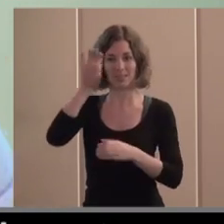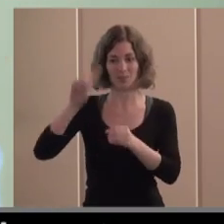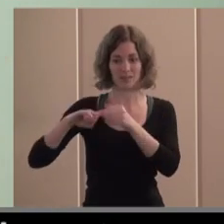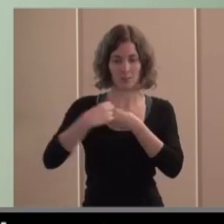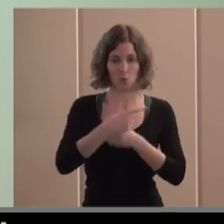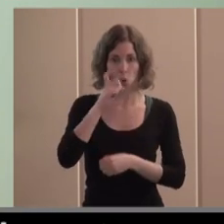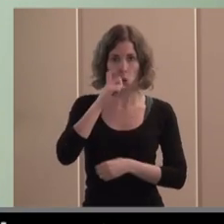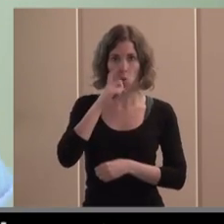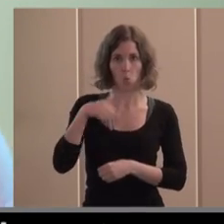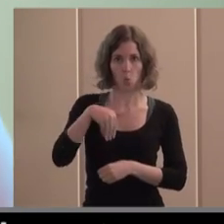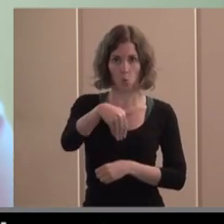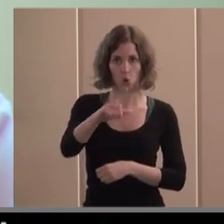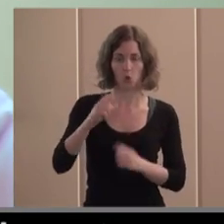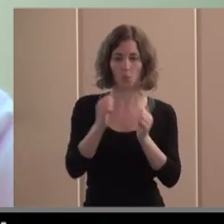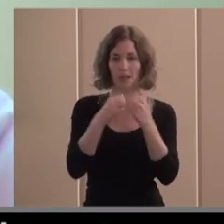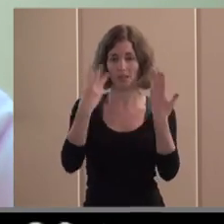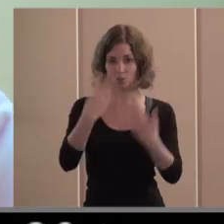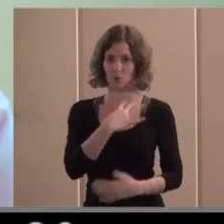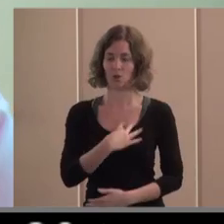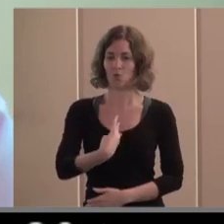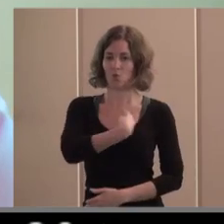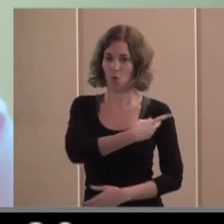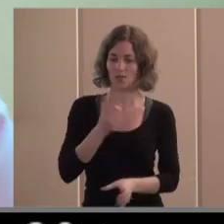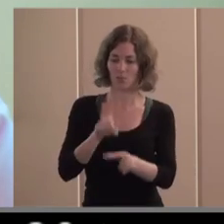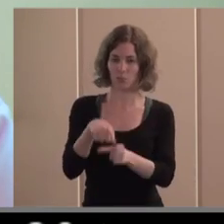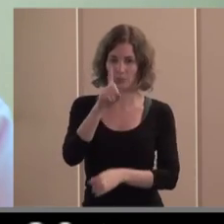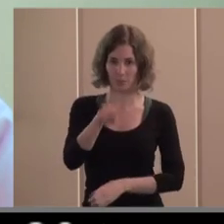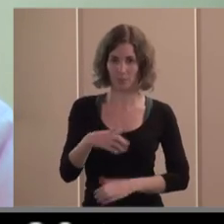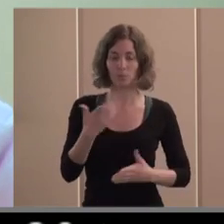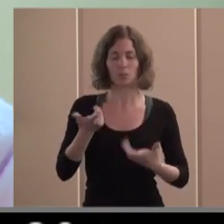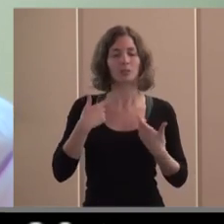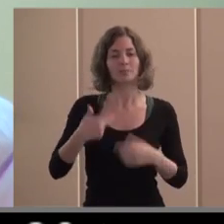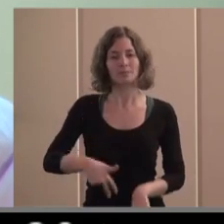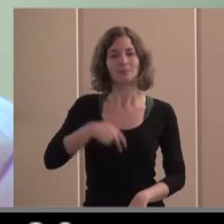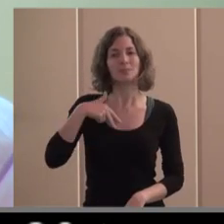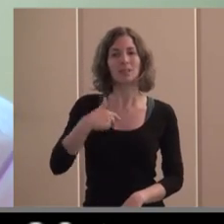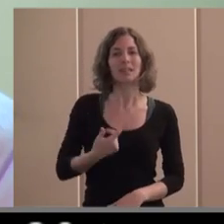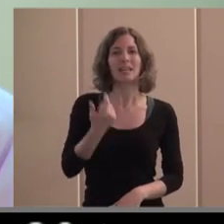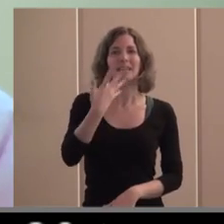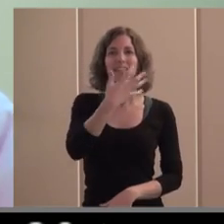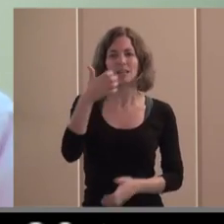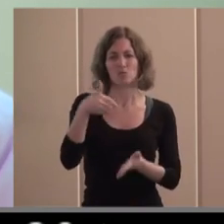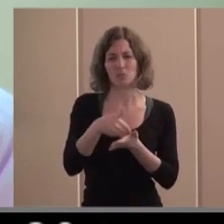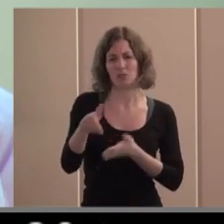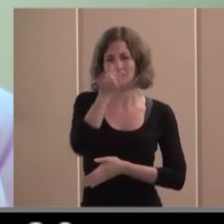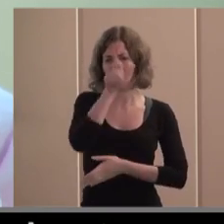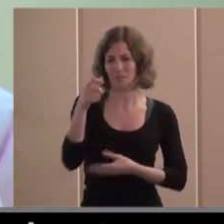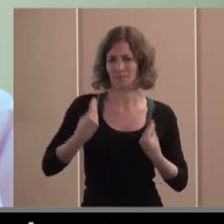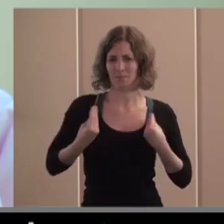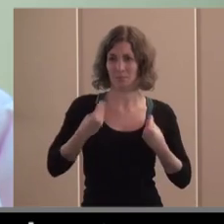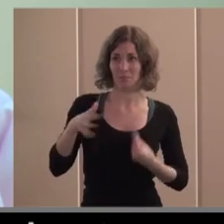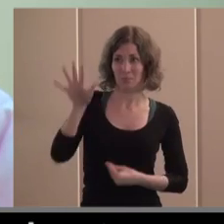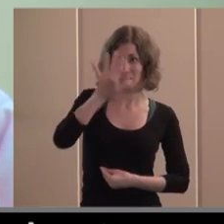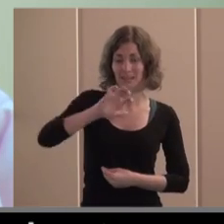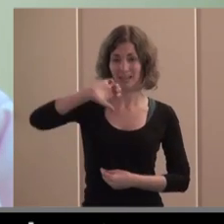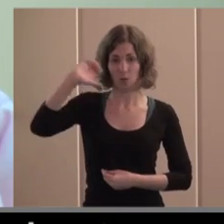julio 28 con Croacia pero un bloque económico de más de 500 millones de habitantes y que es el